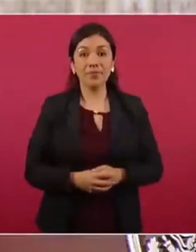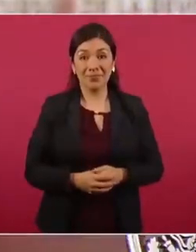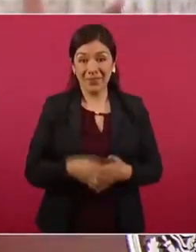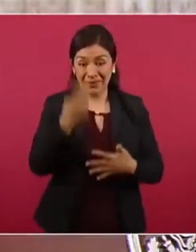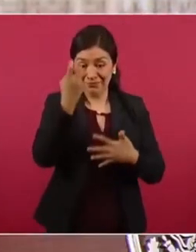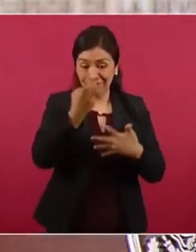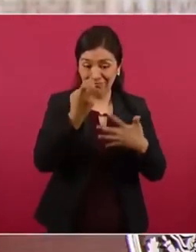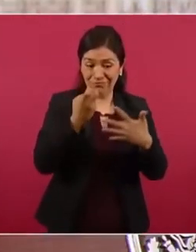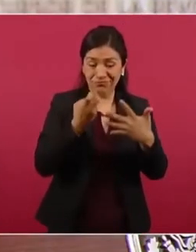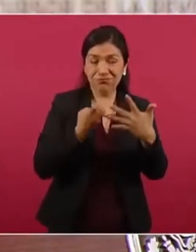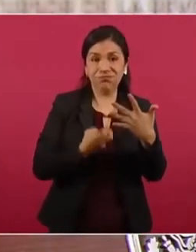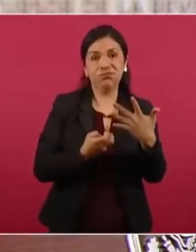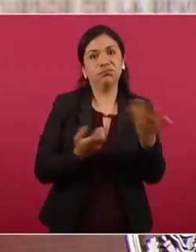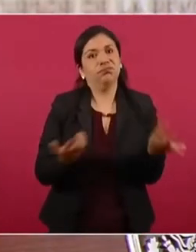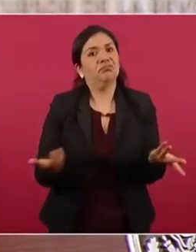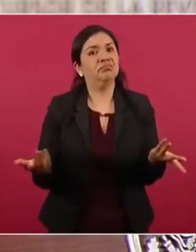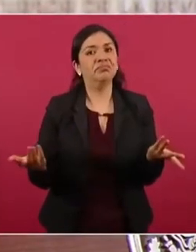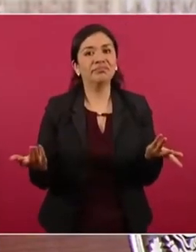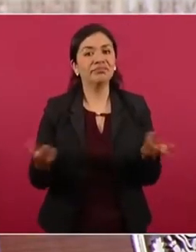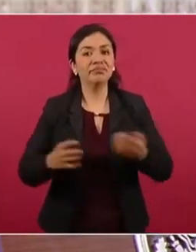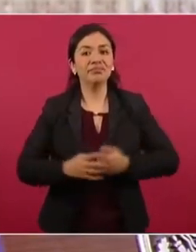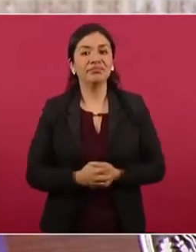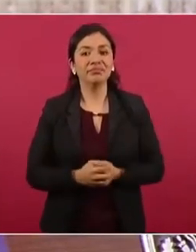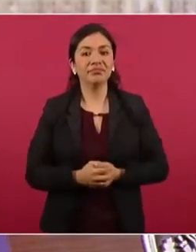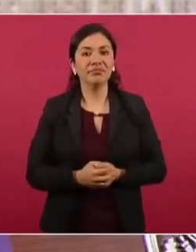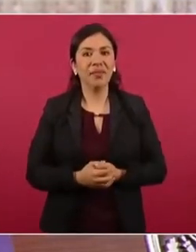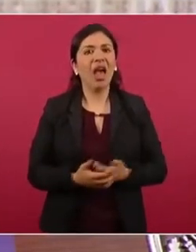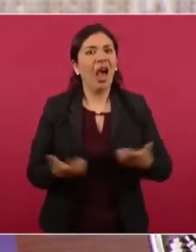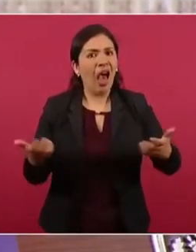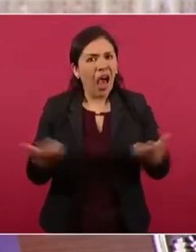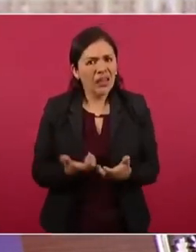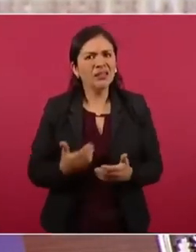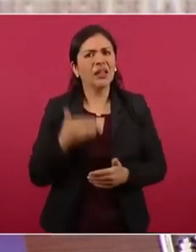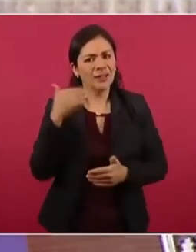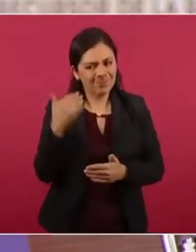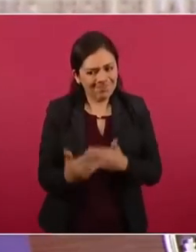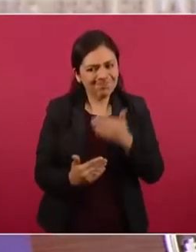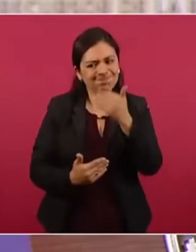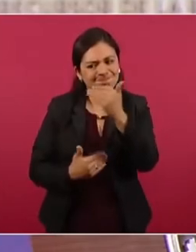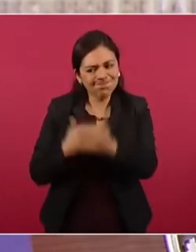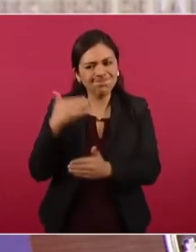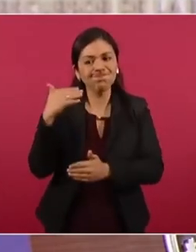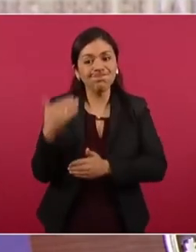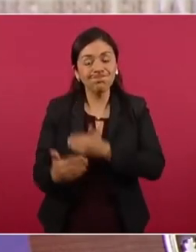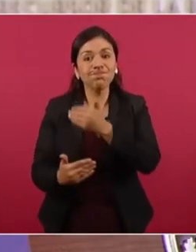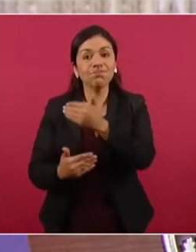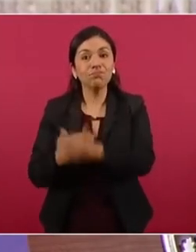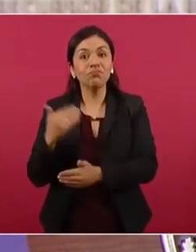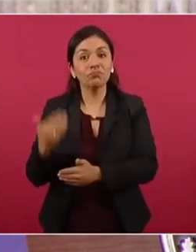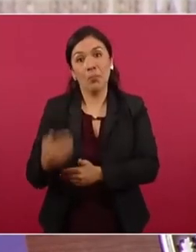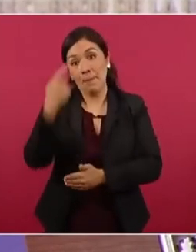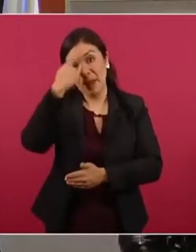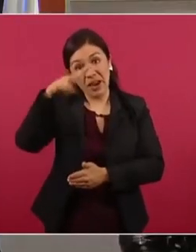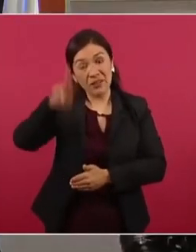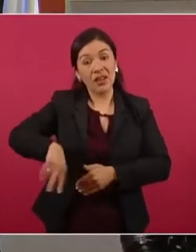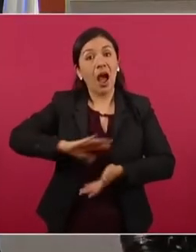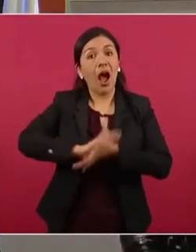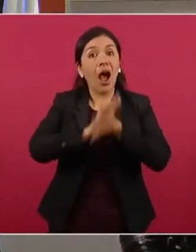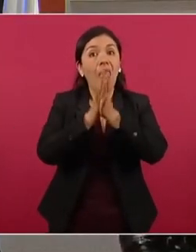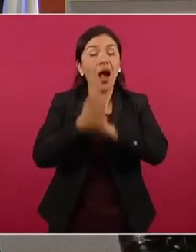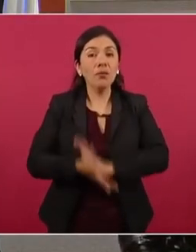Entonces, estamos avanzando en la transformación.